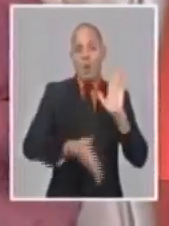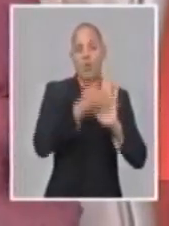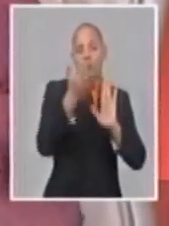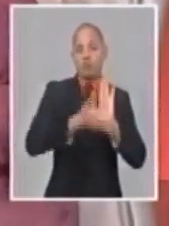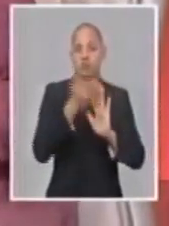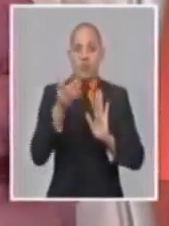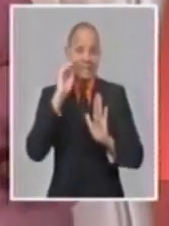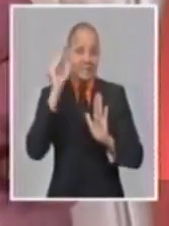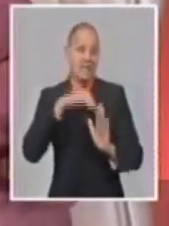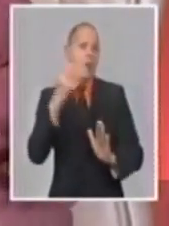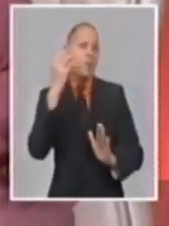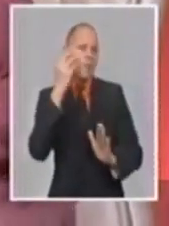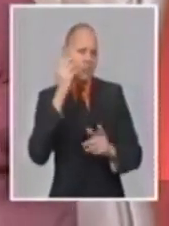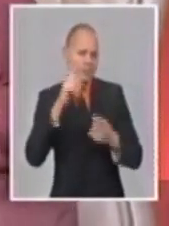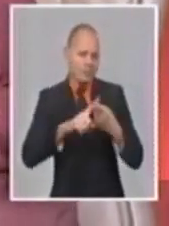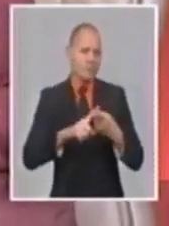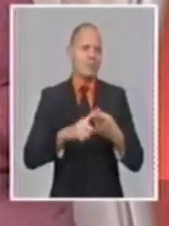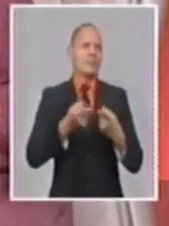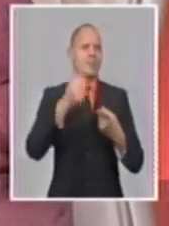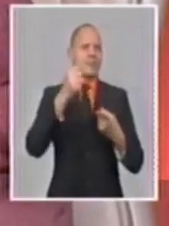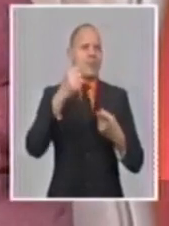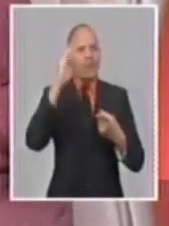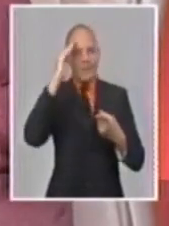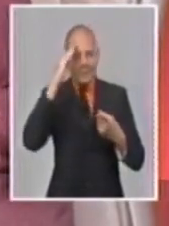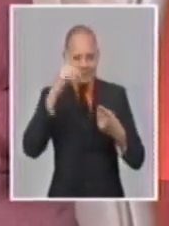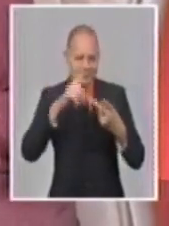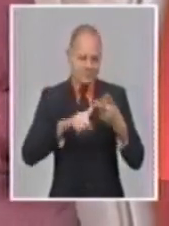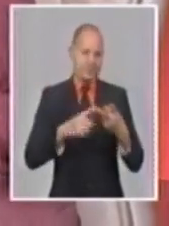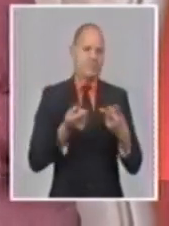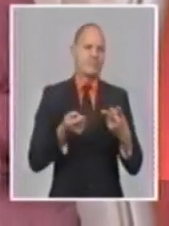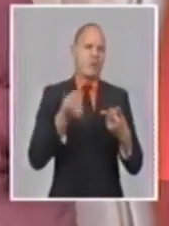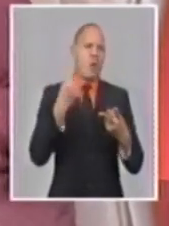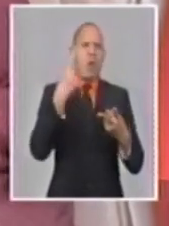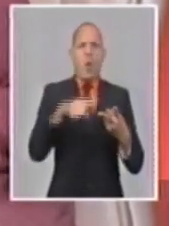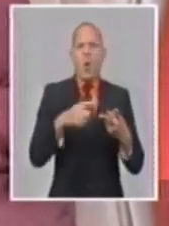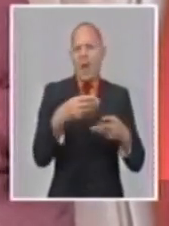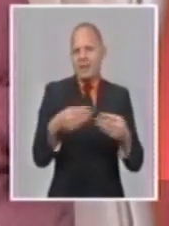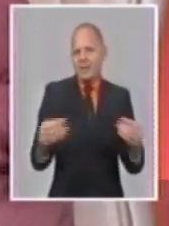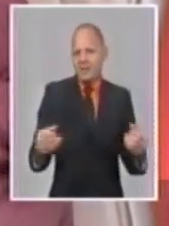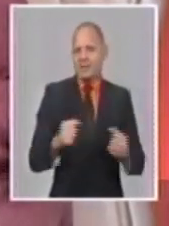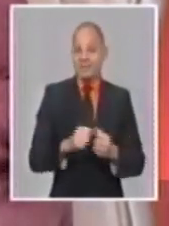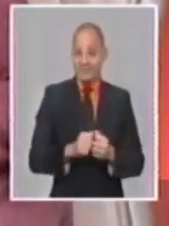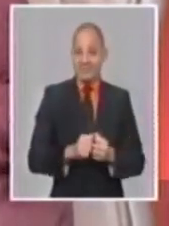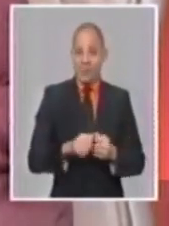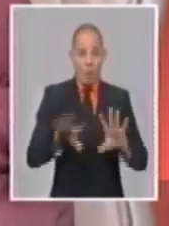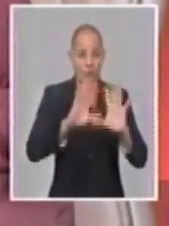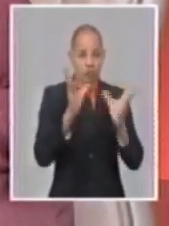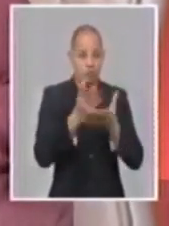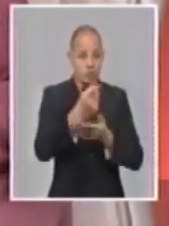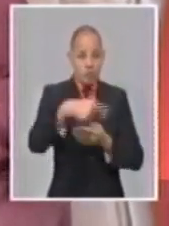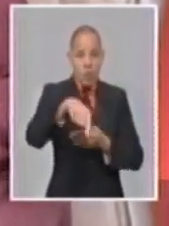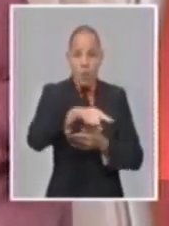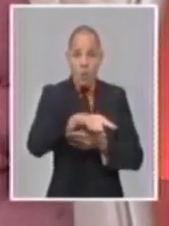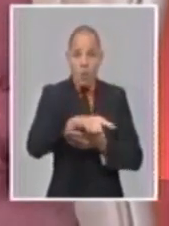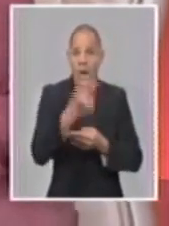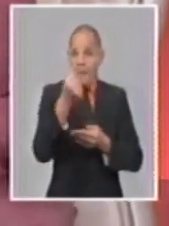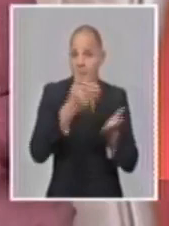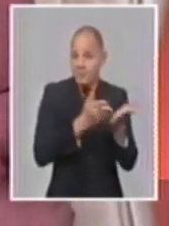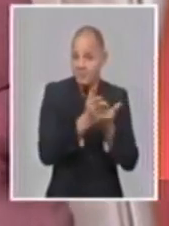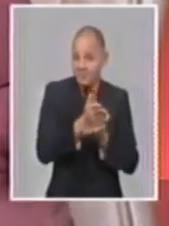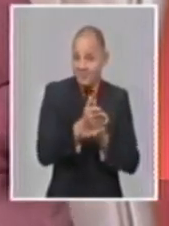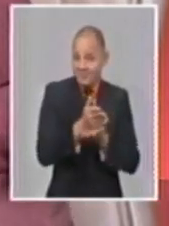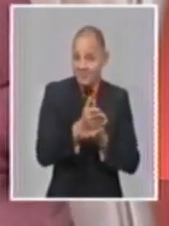construcción, que estamos hablando de 489 productos de venta liberada en materiales de la construcción que